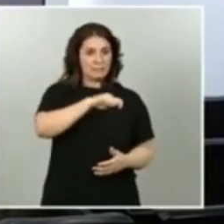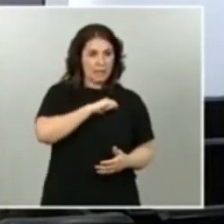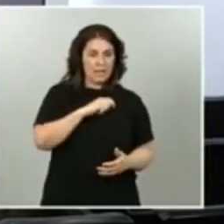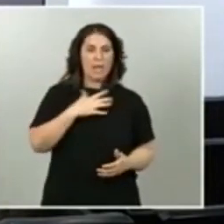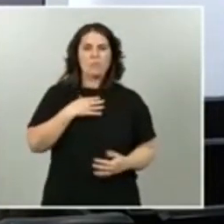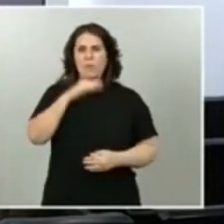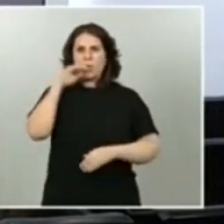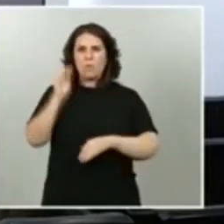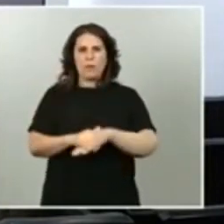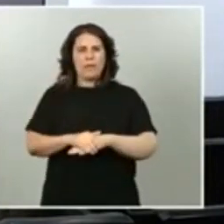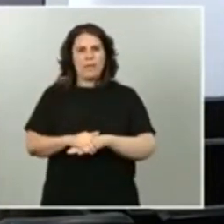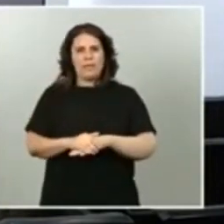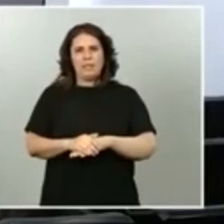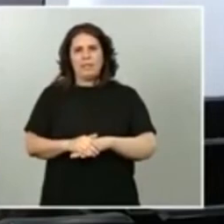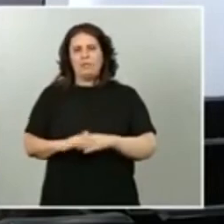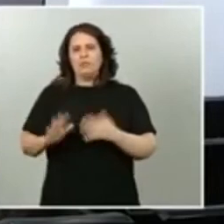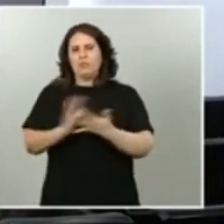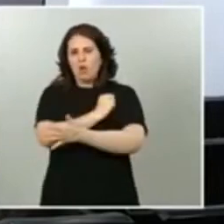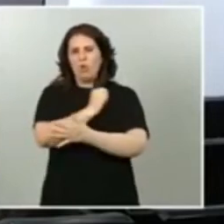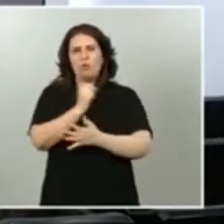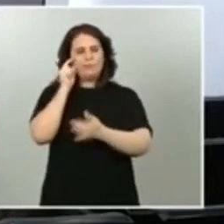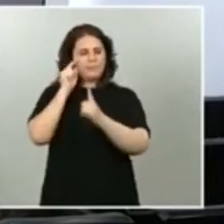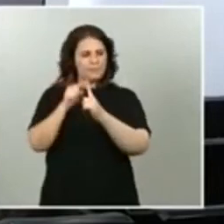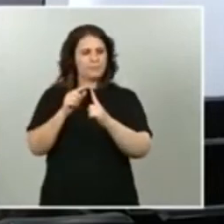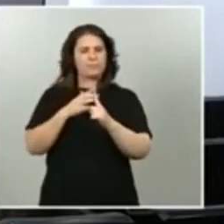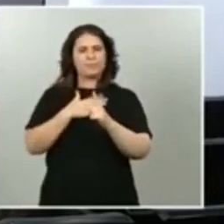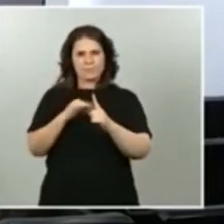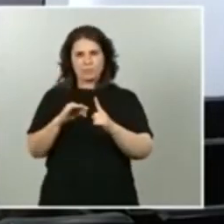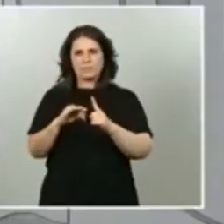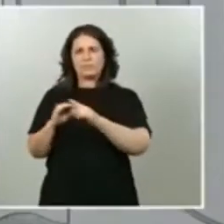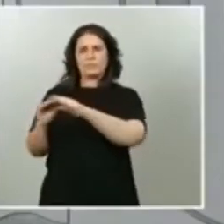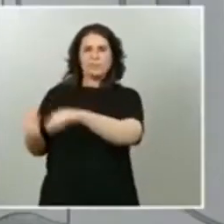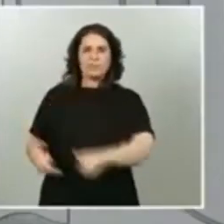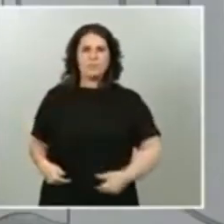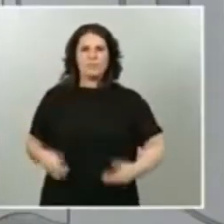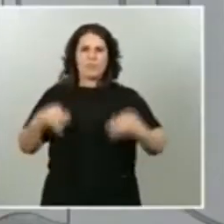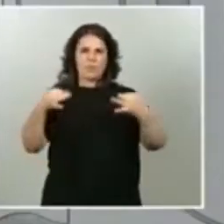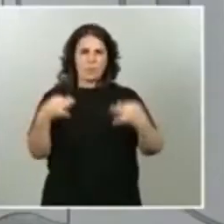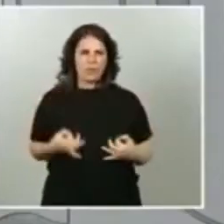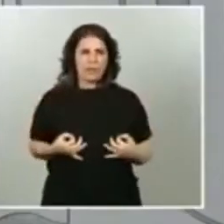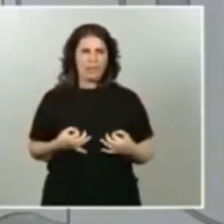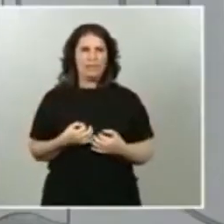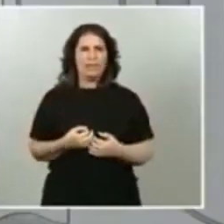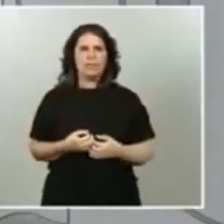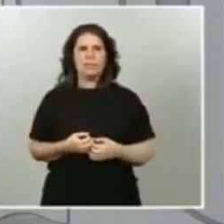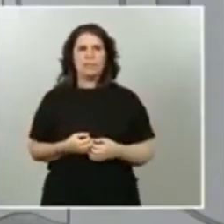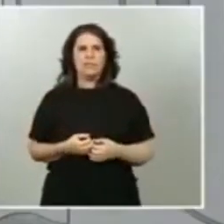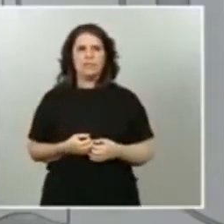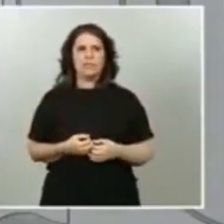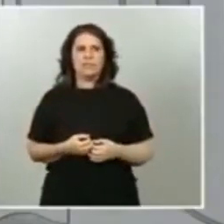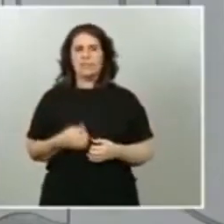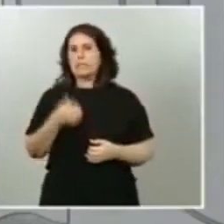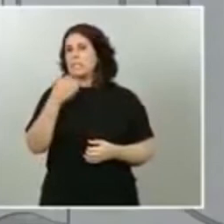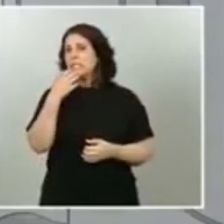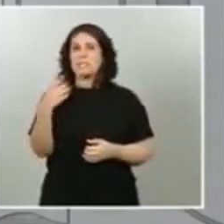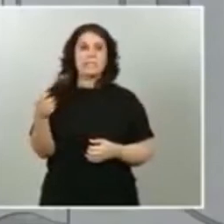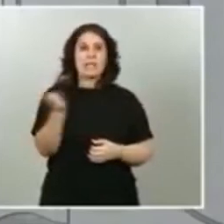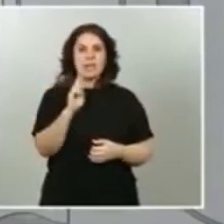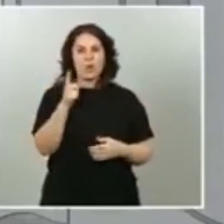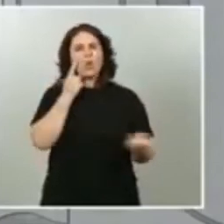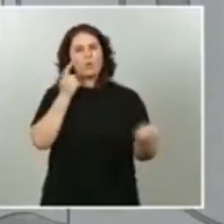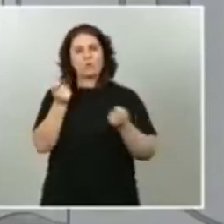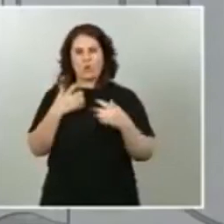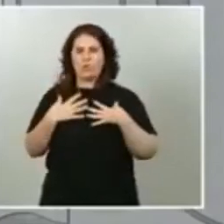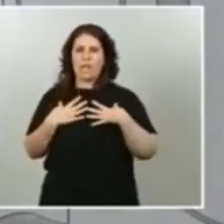para poder volver con toda la seguridad y en caso de que así no fuera pues sometido a los controles sanitarios que